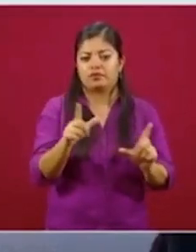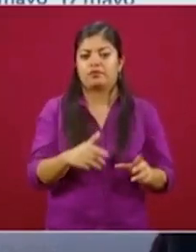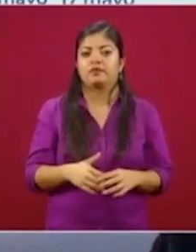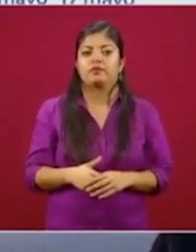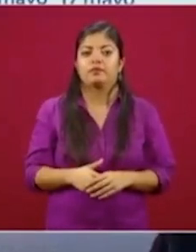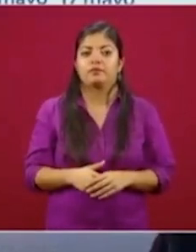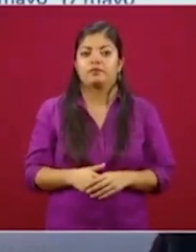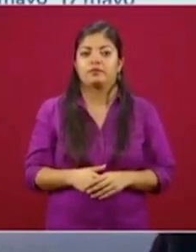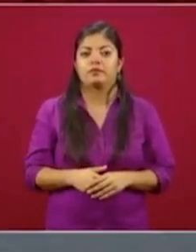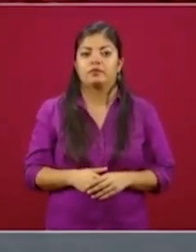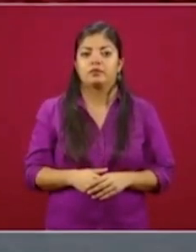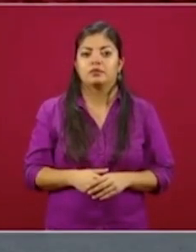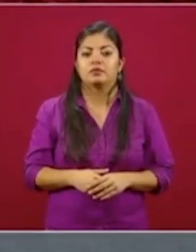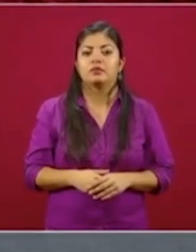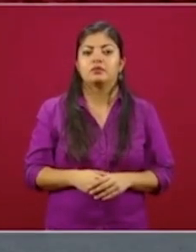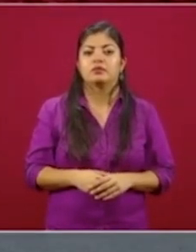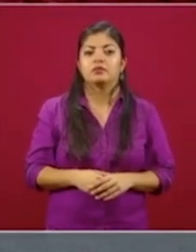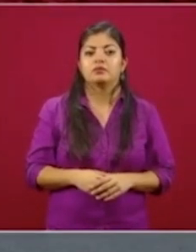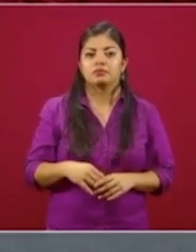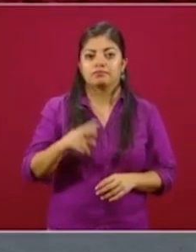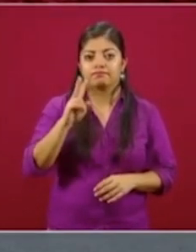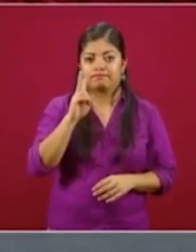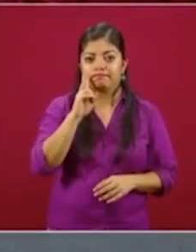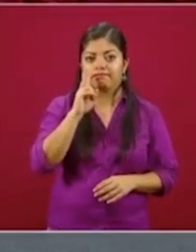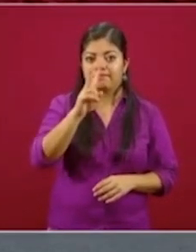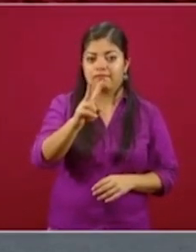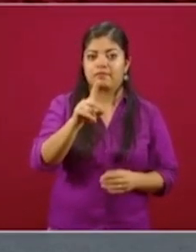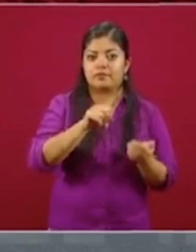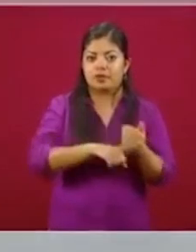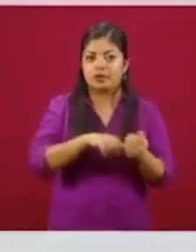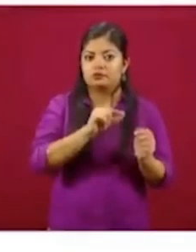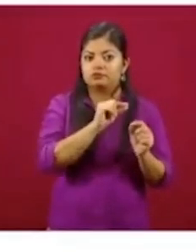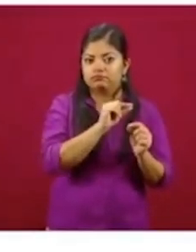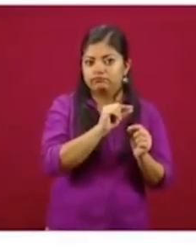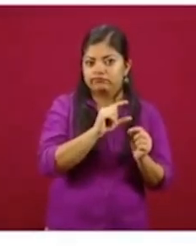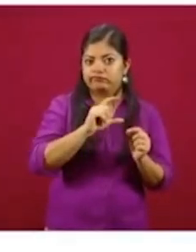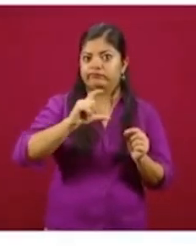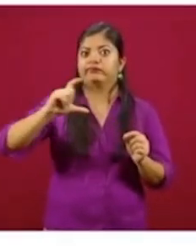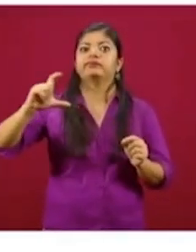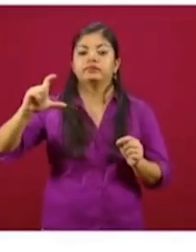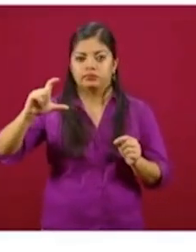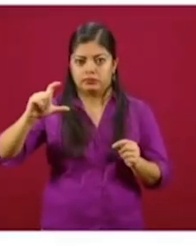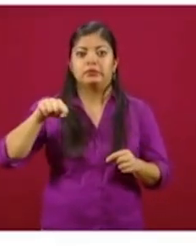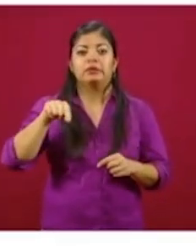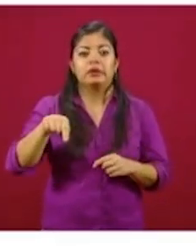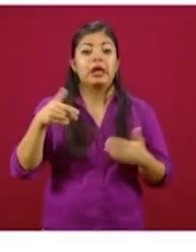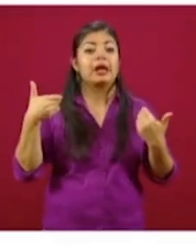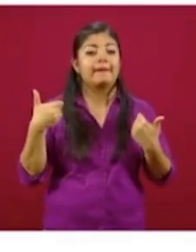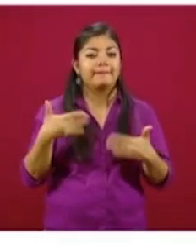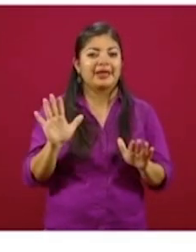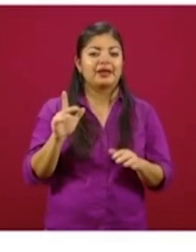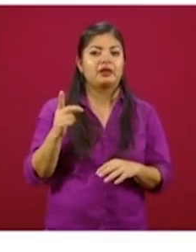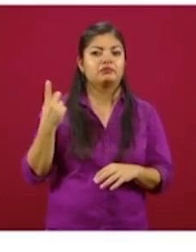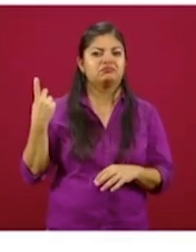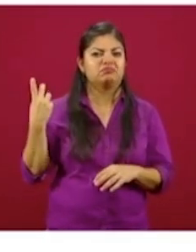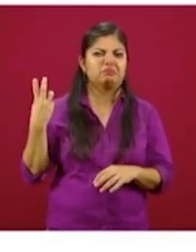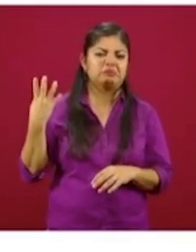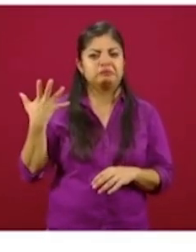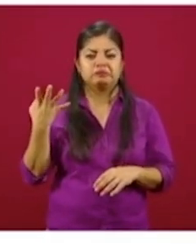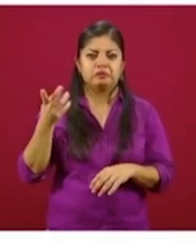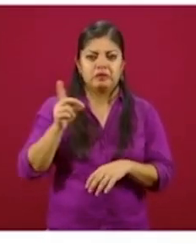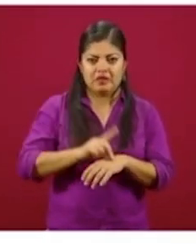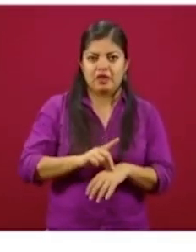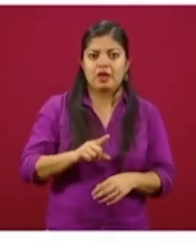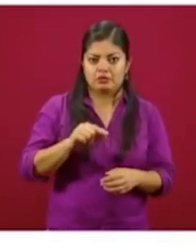cómo se ha ido incrementando, es un programa que lleva apenas unos días, va a ir